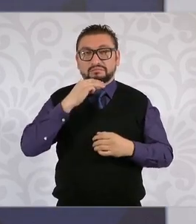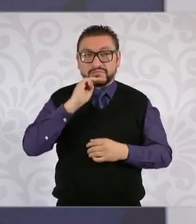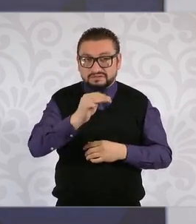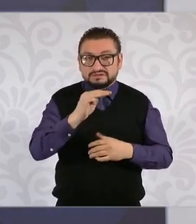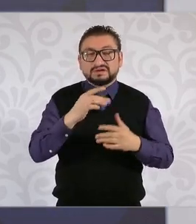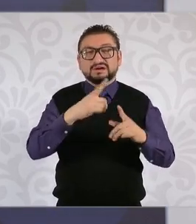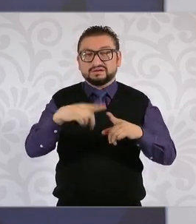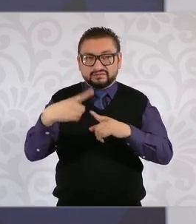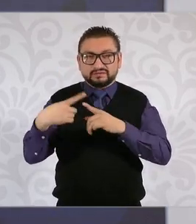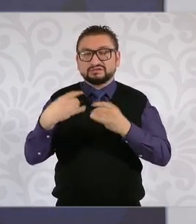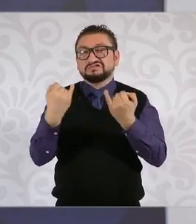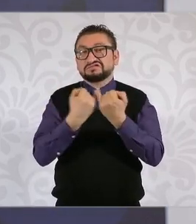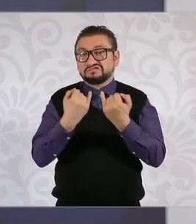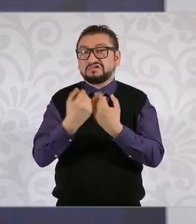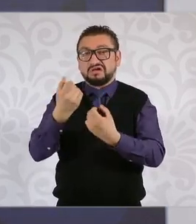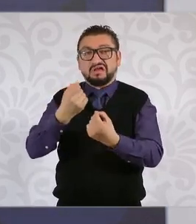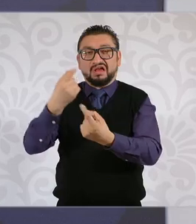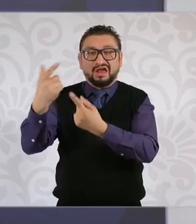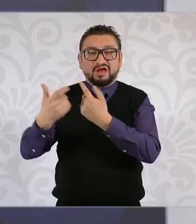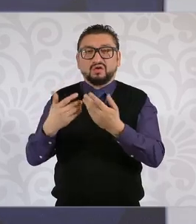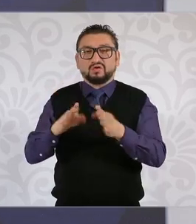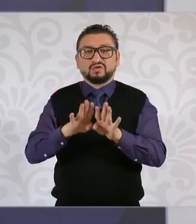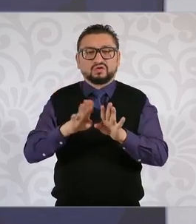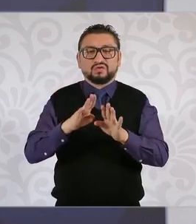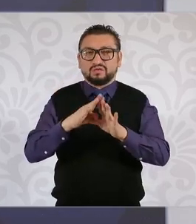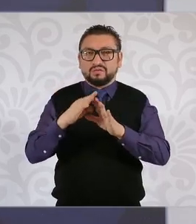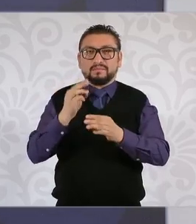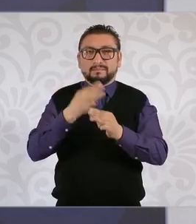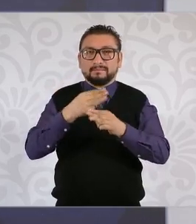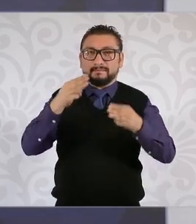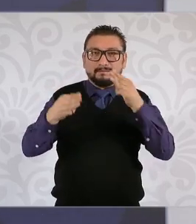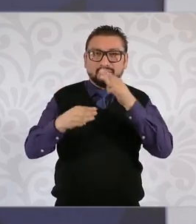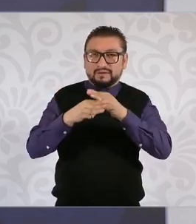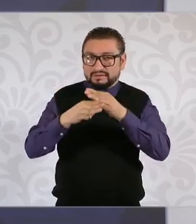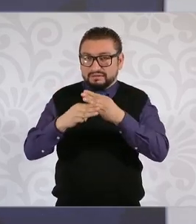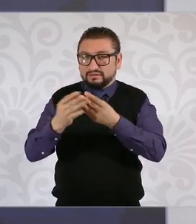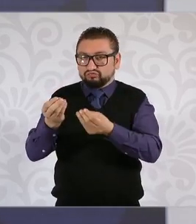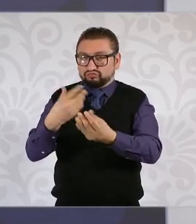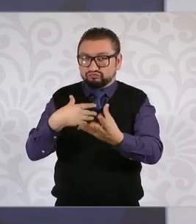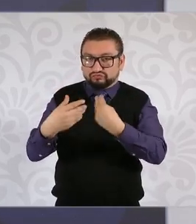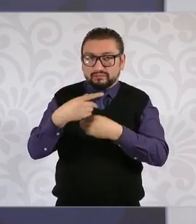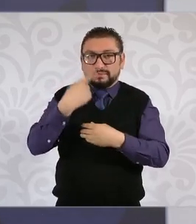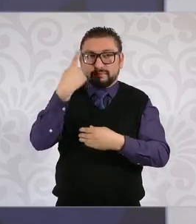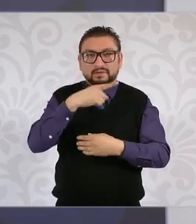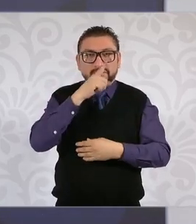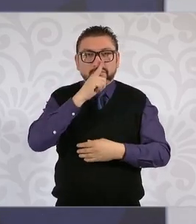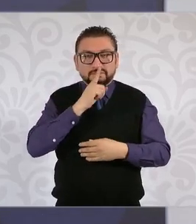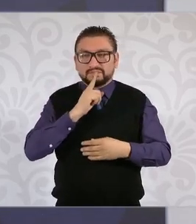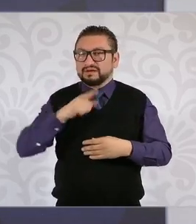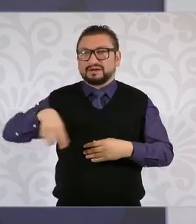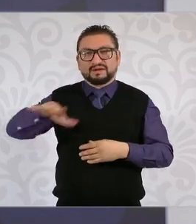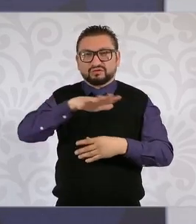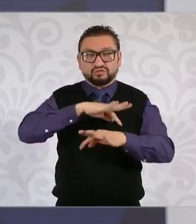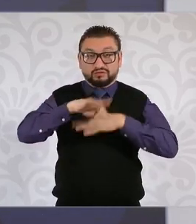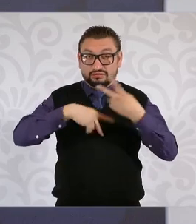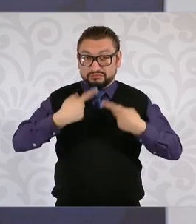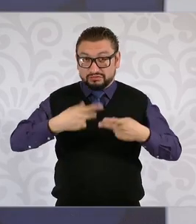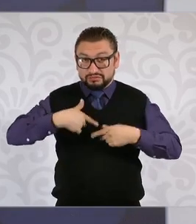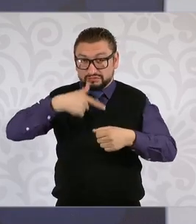destacarlo, hubo quienes enviaron el material para elaborar el desmentido, lo que significa que las y los ciudadanos